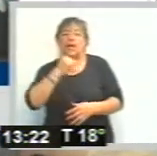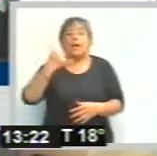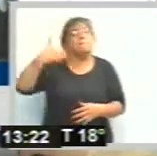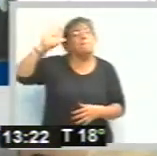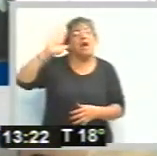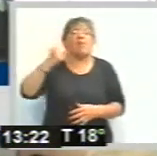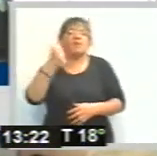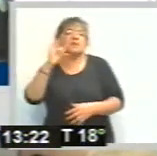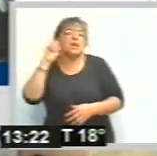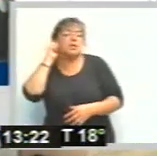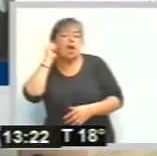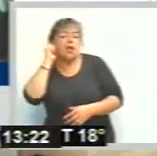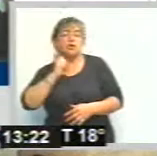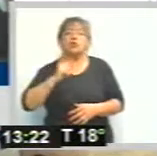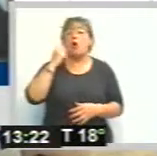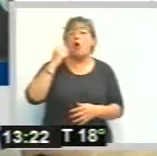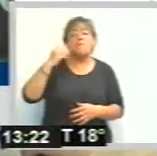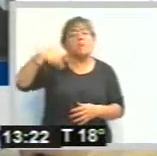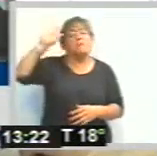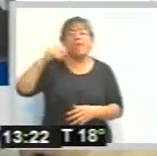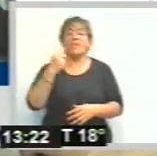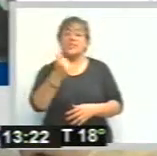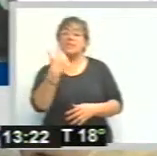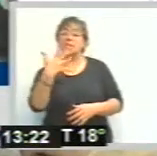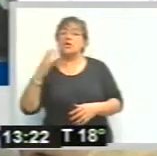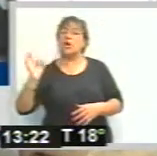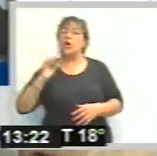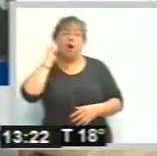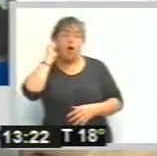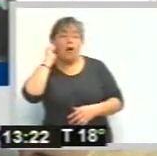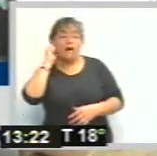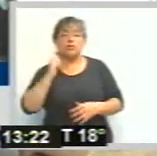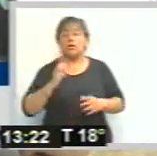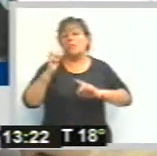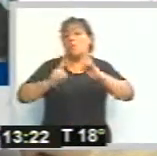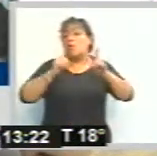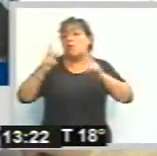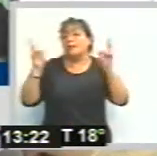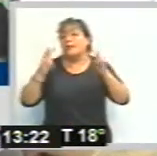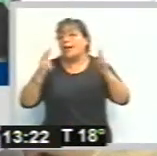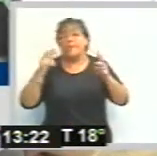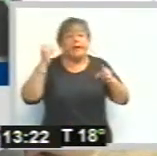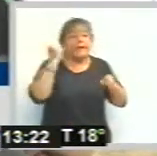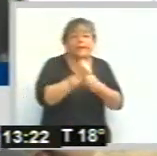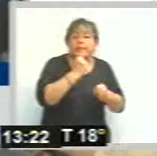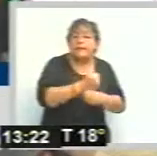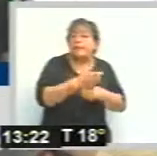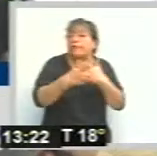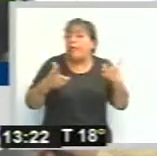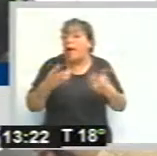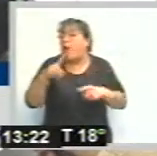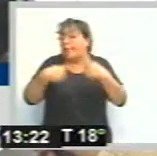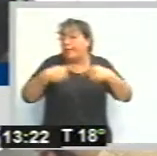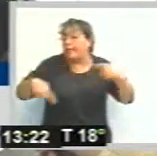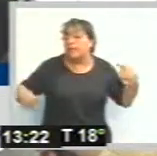60 años, varones de más de 65, y que por cuestiones del mercado laboral o diversas cuestiones